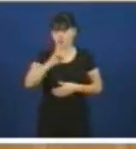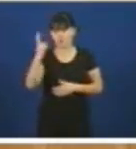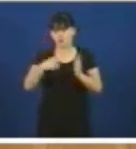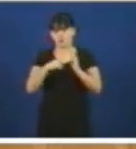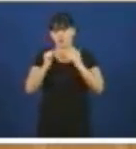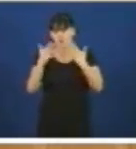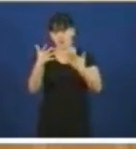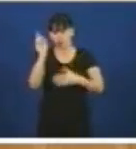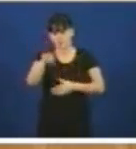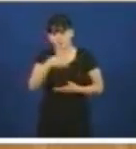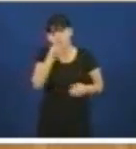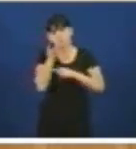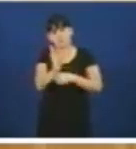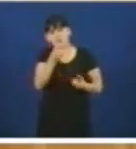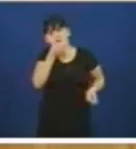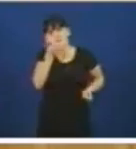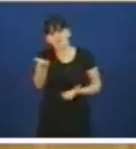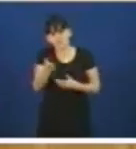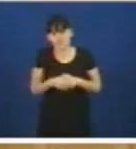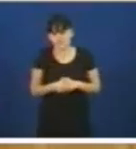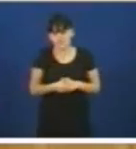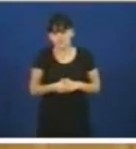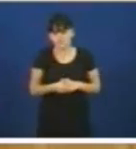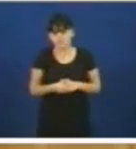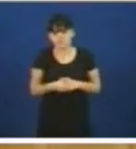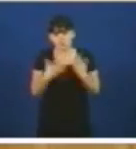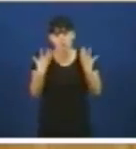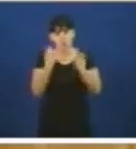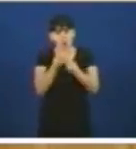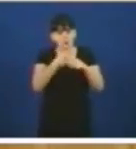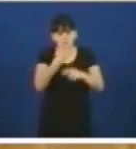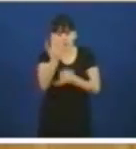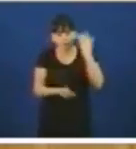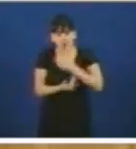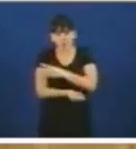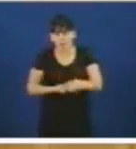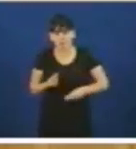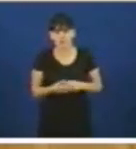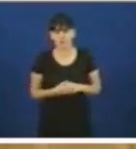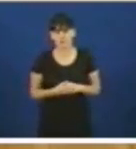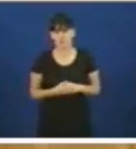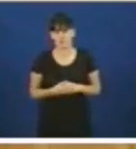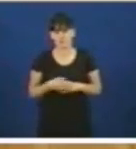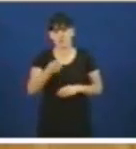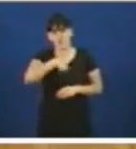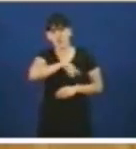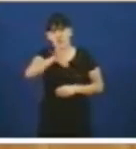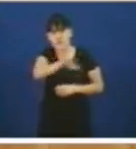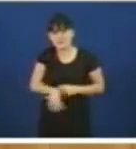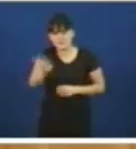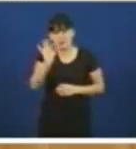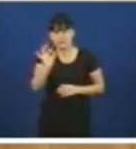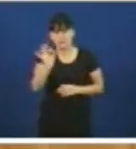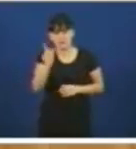cumprimento de esa Lei aquí eso non tiña a ver con o era a Xunta e non se fixo e do Estado efectivamente cero